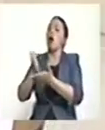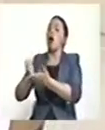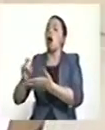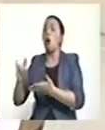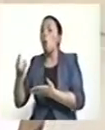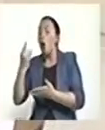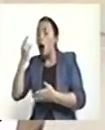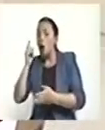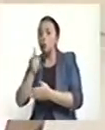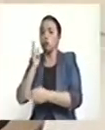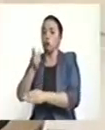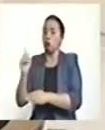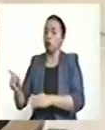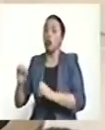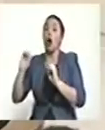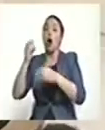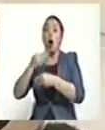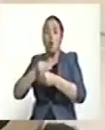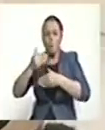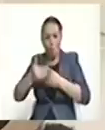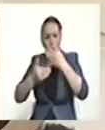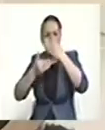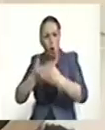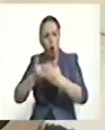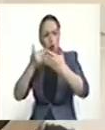territorial y protocolos de operación.